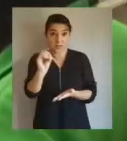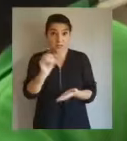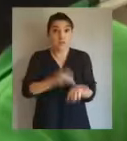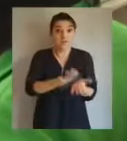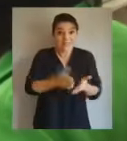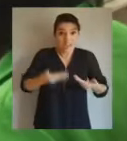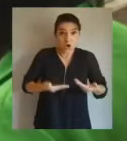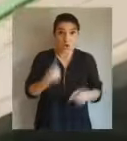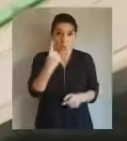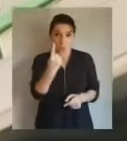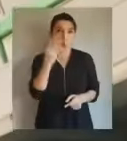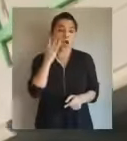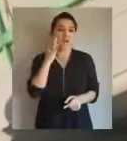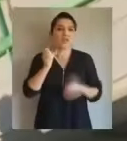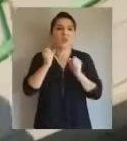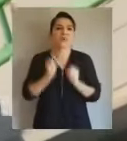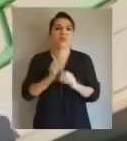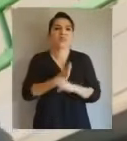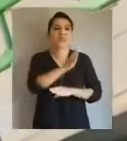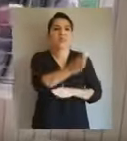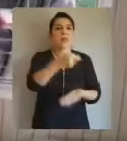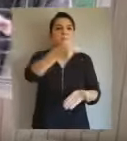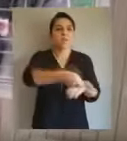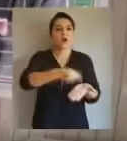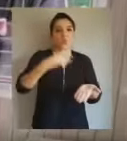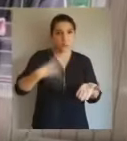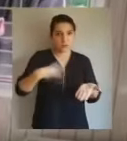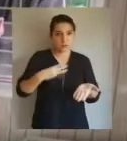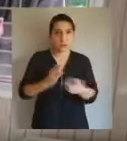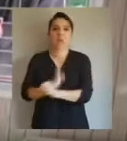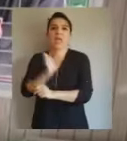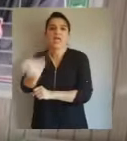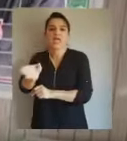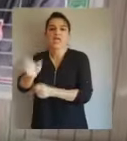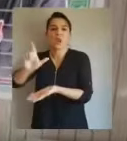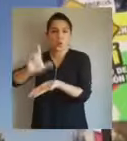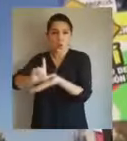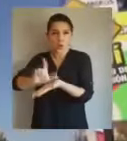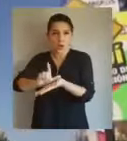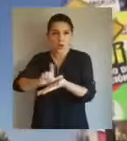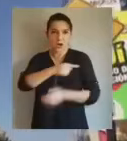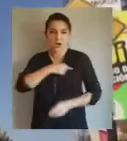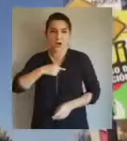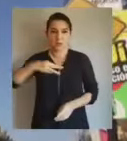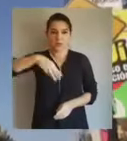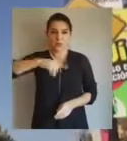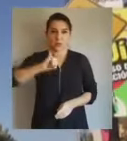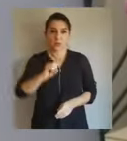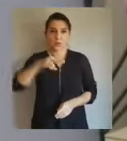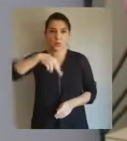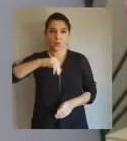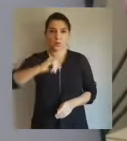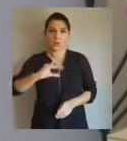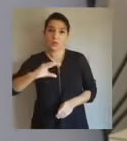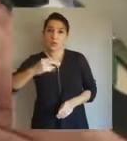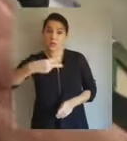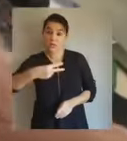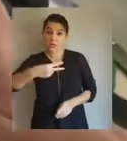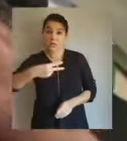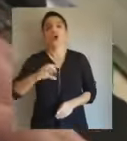1 de abril, el pago presencial será en la Municipalidad, Centro de Eventos Múnich y vía online en www